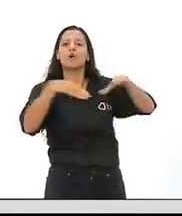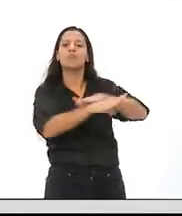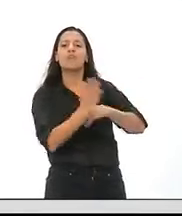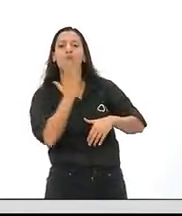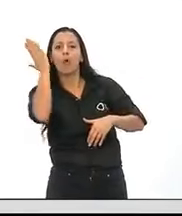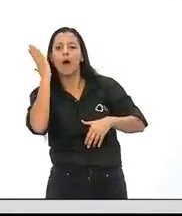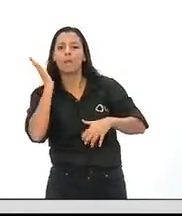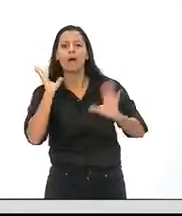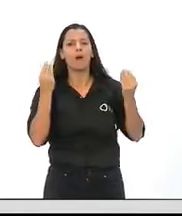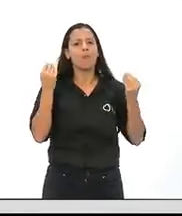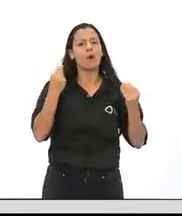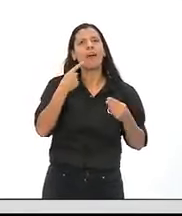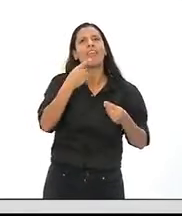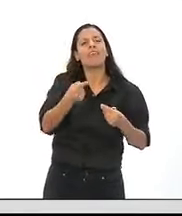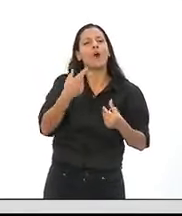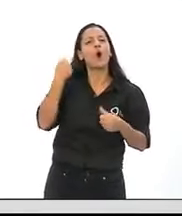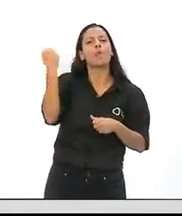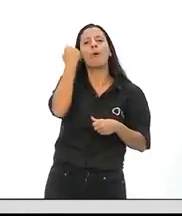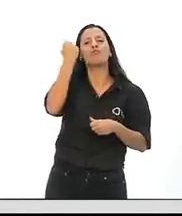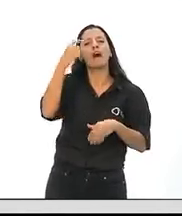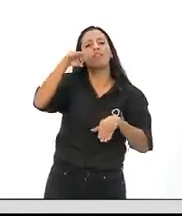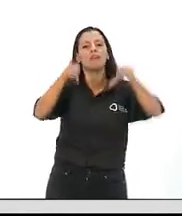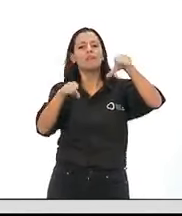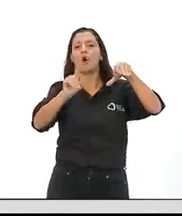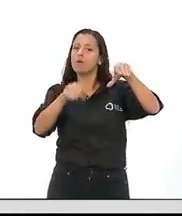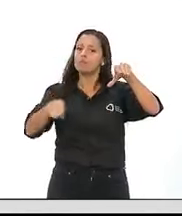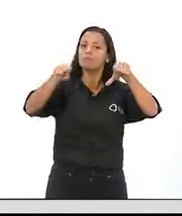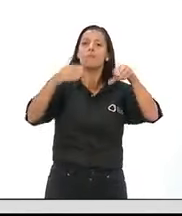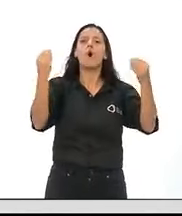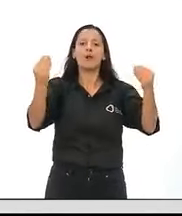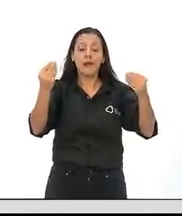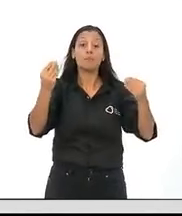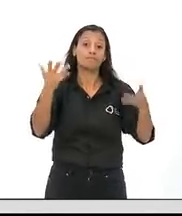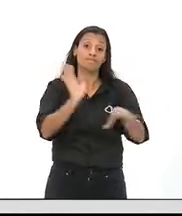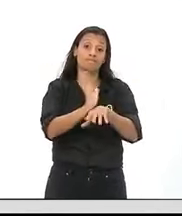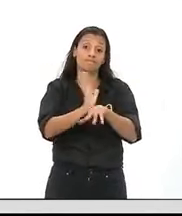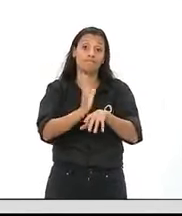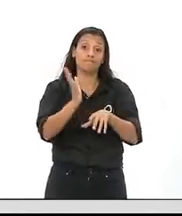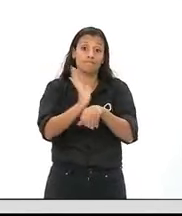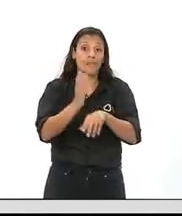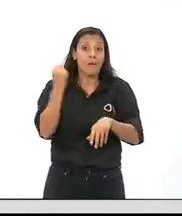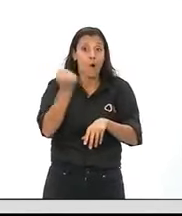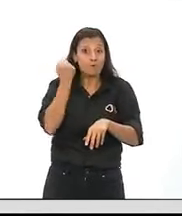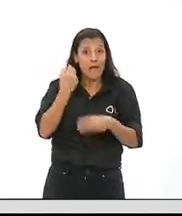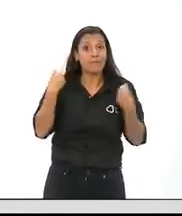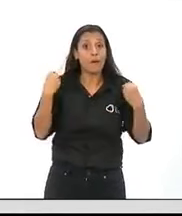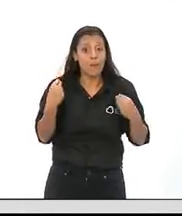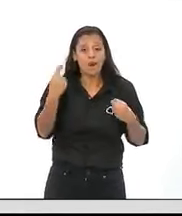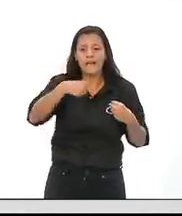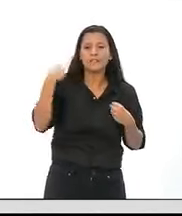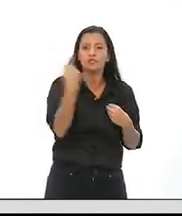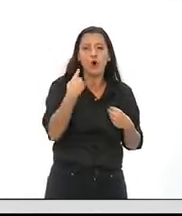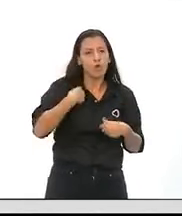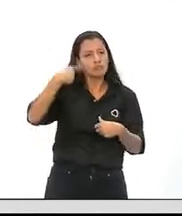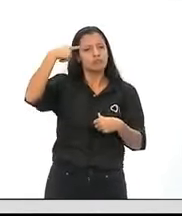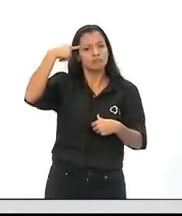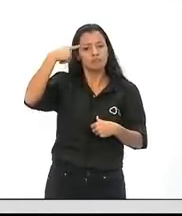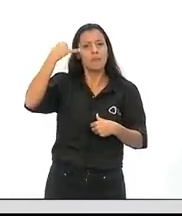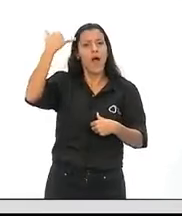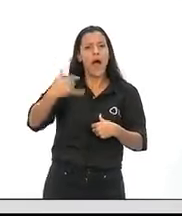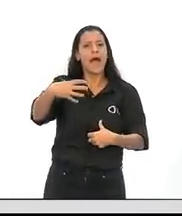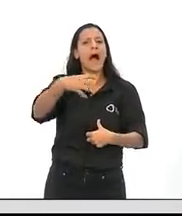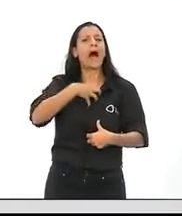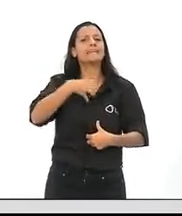¿Por qué digo que es importante? Porque tener en cuenta esto es tener en consideración las variables